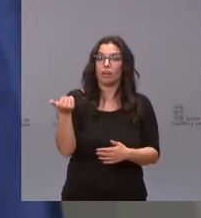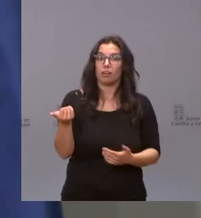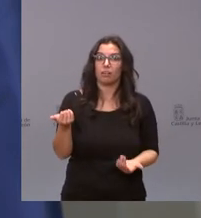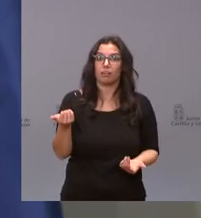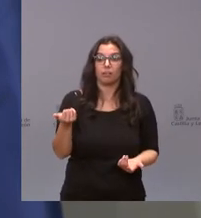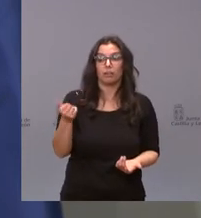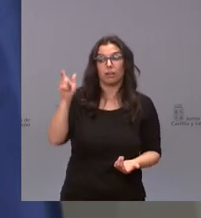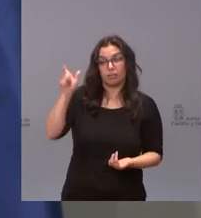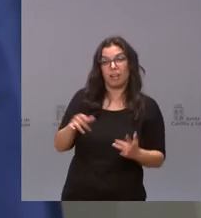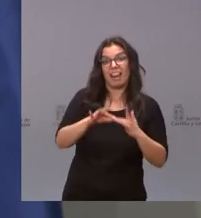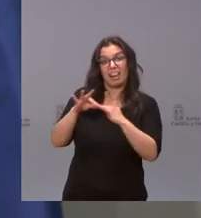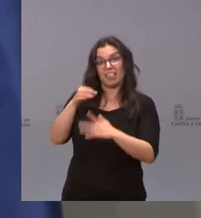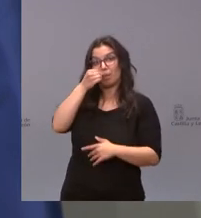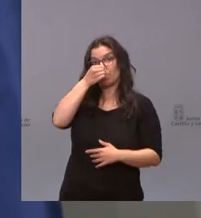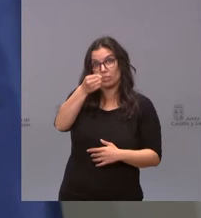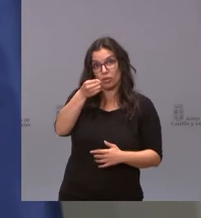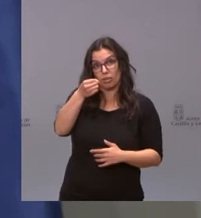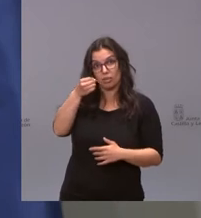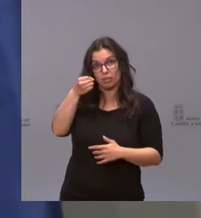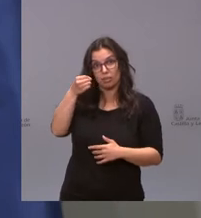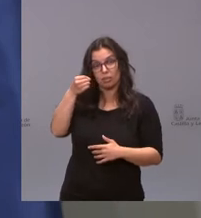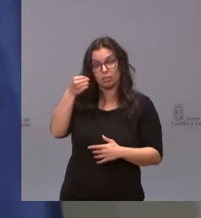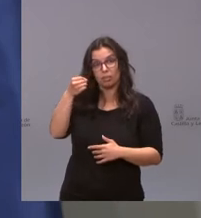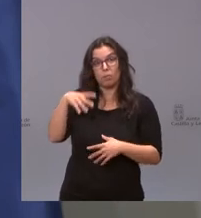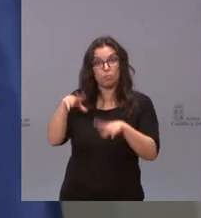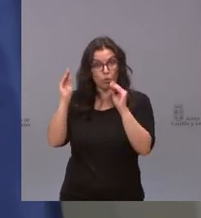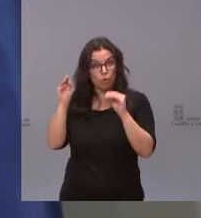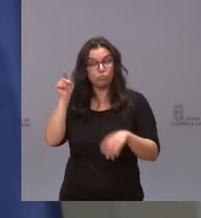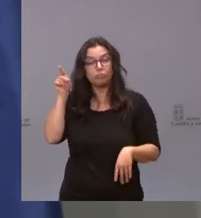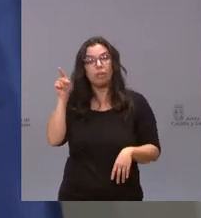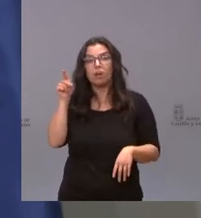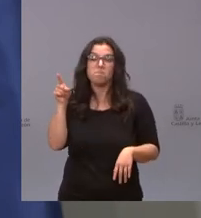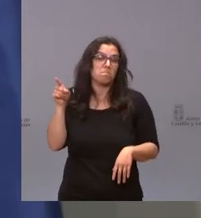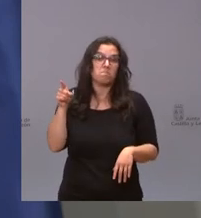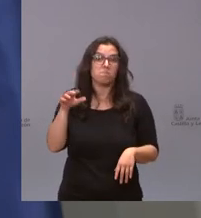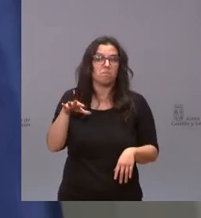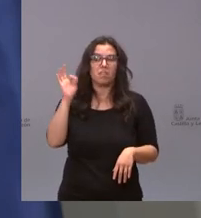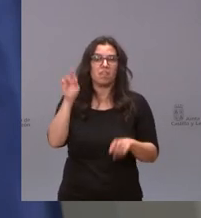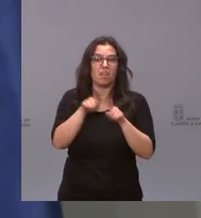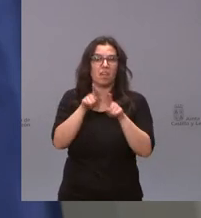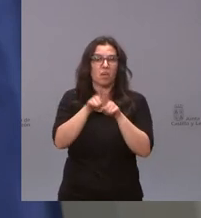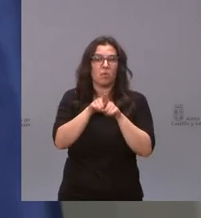el líder del Partido Socialista de Burgos decidió afear